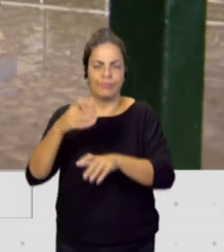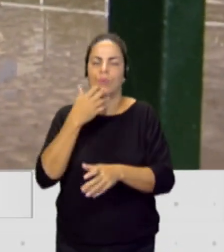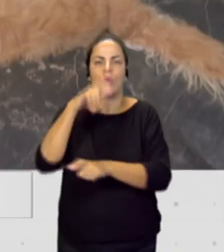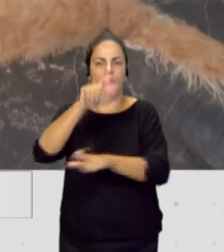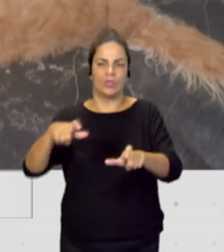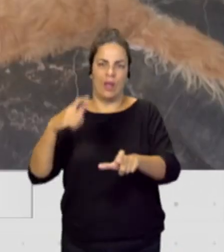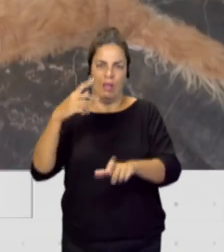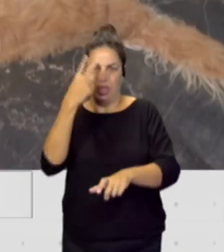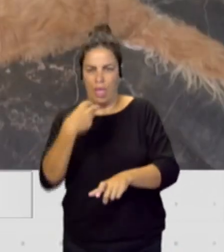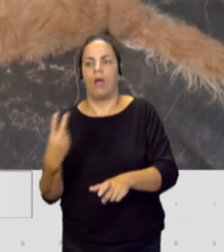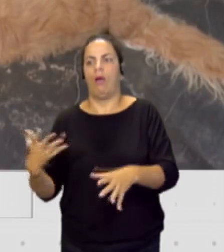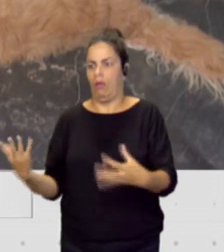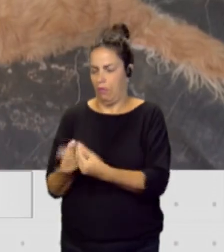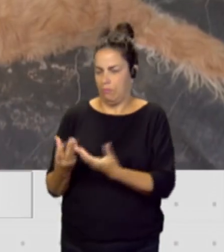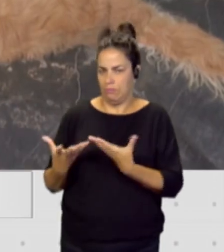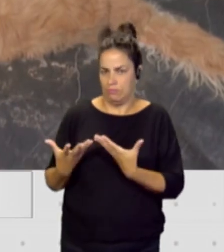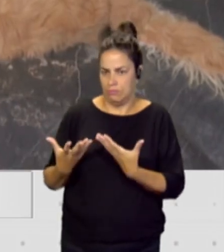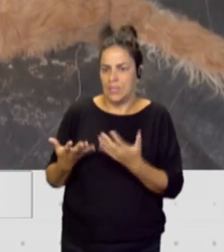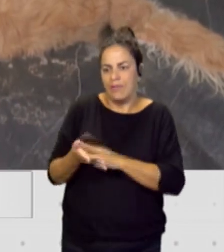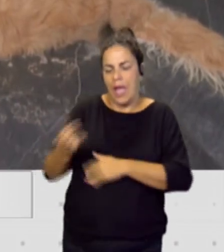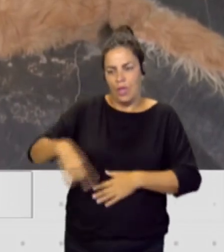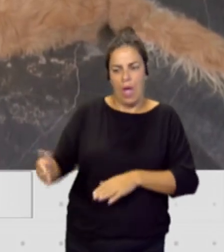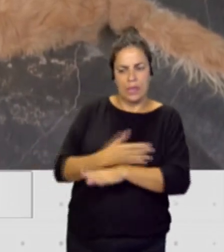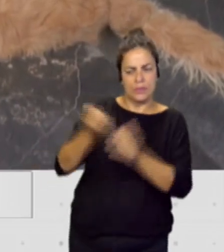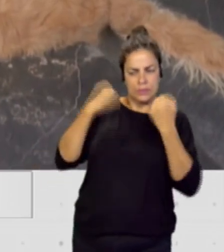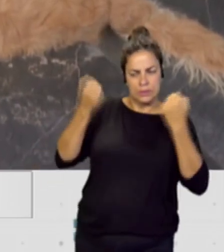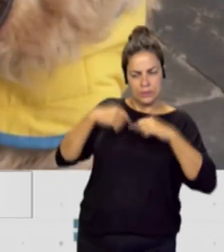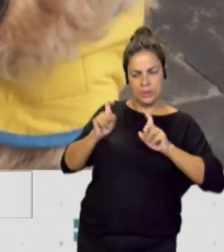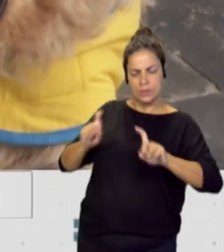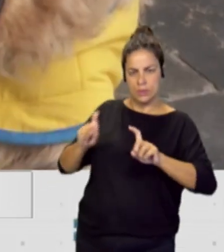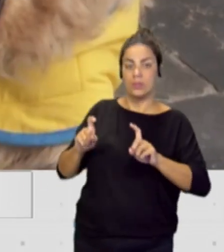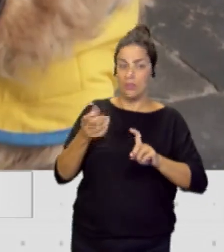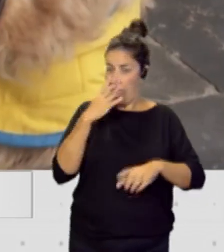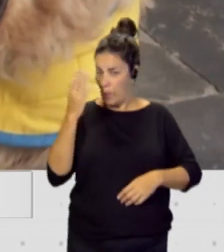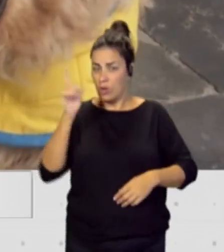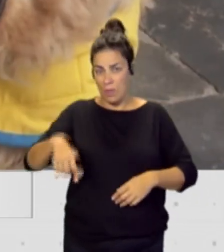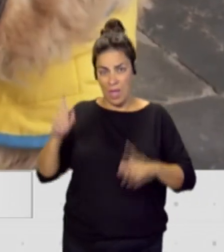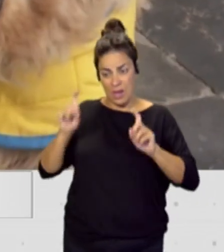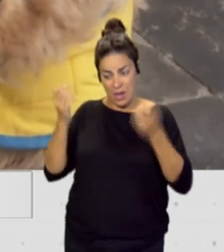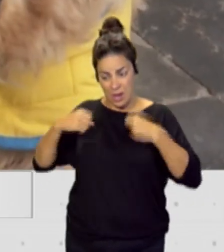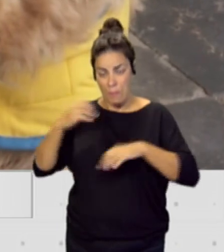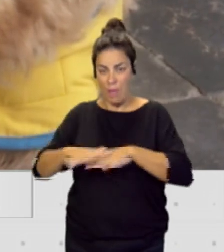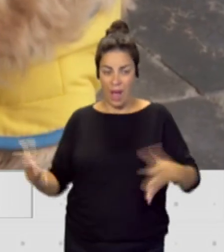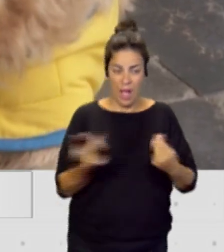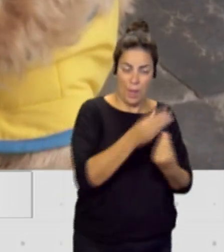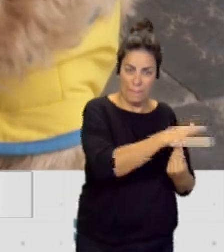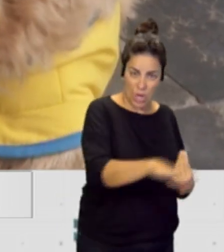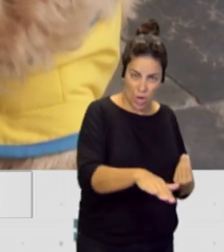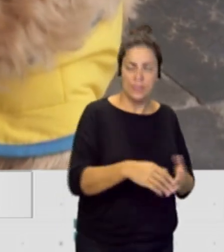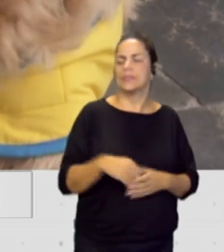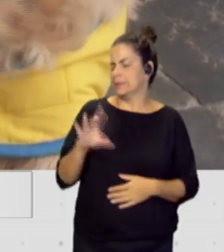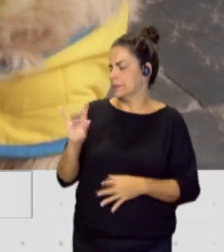visual. ¿Están entrenados específicamente para acompañar a estos menores? Efectivamente, o sea, igual que está el perro de